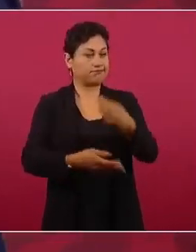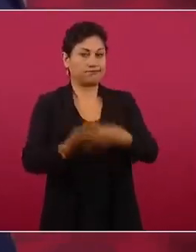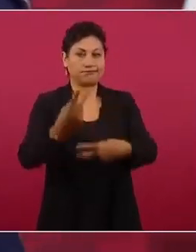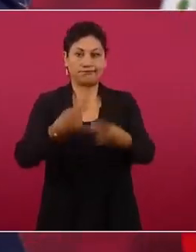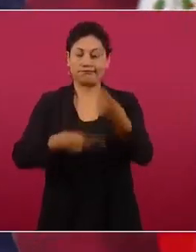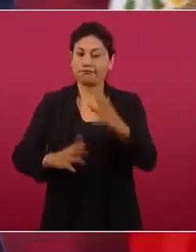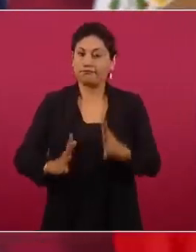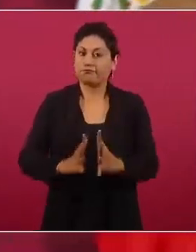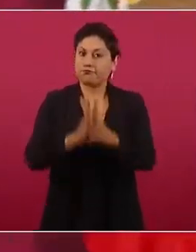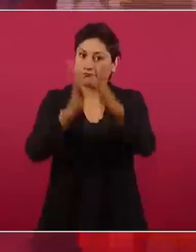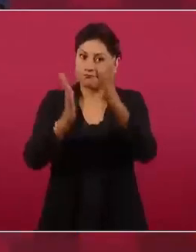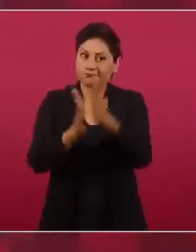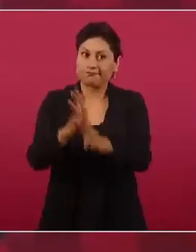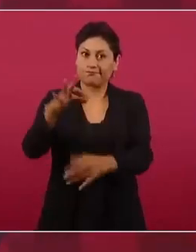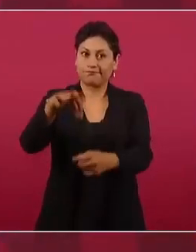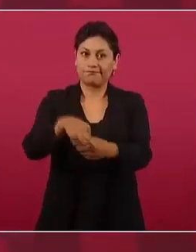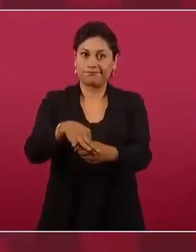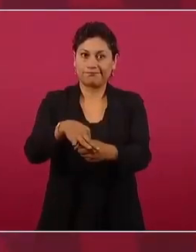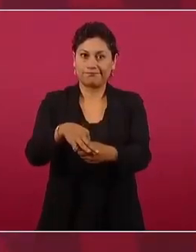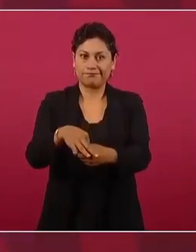Y es como la libertad